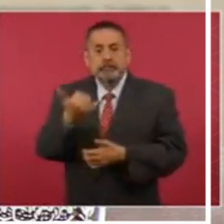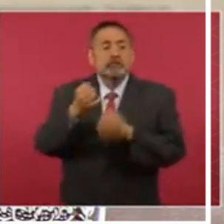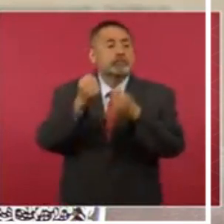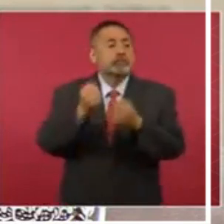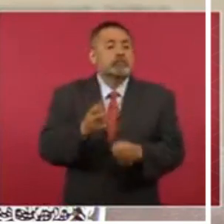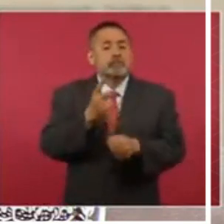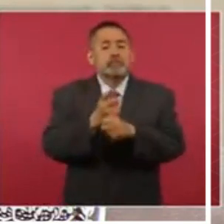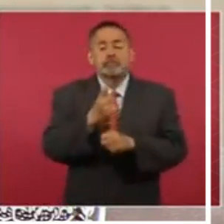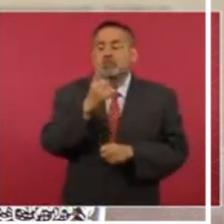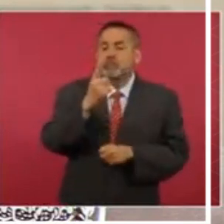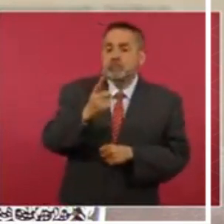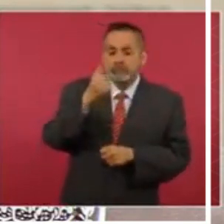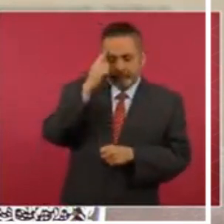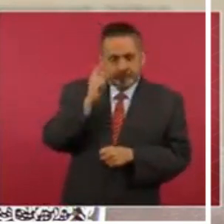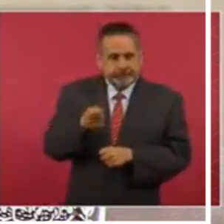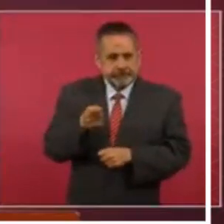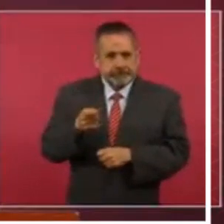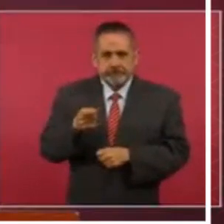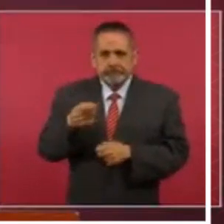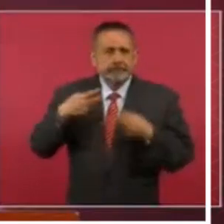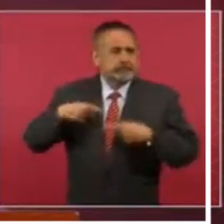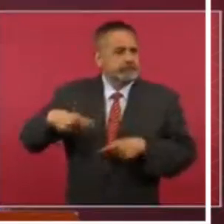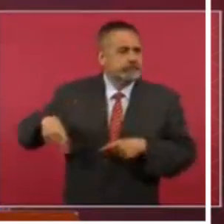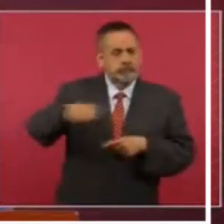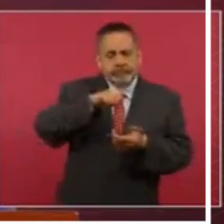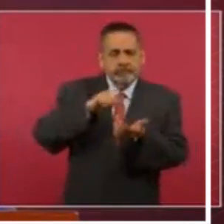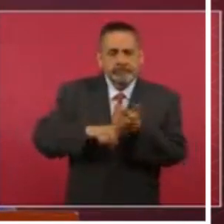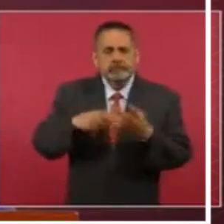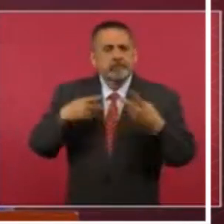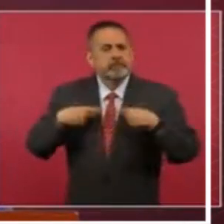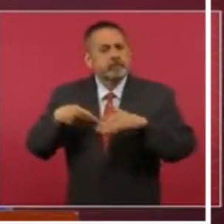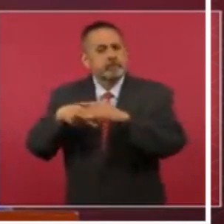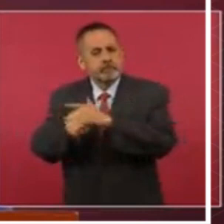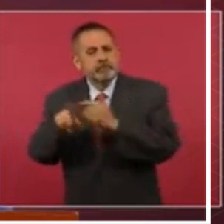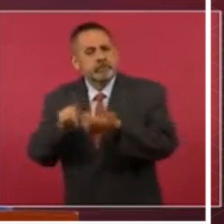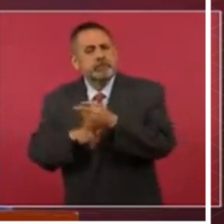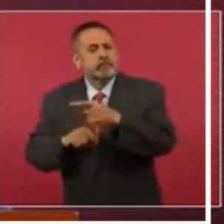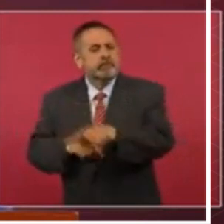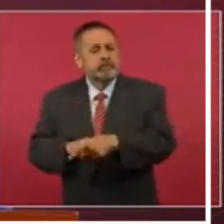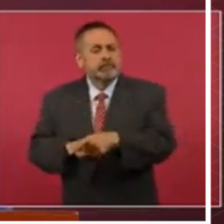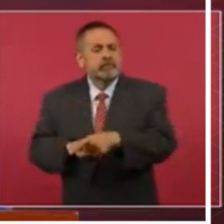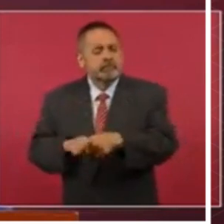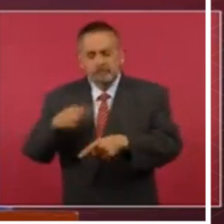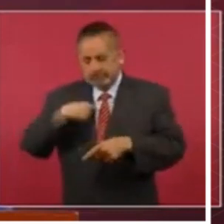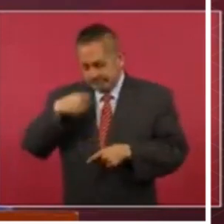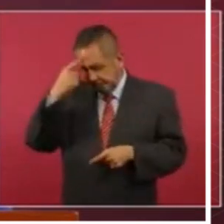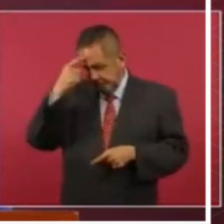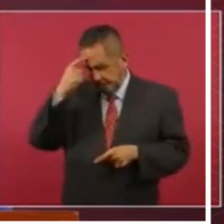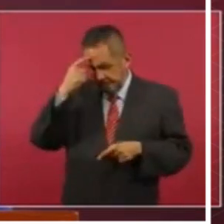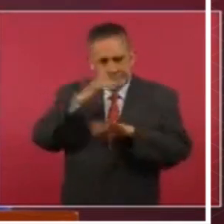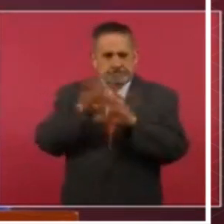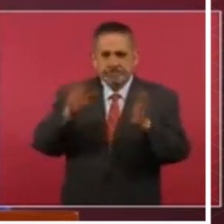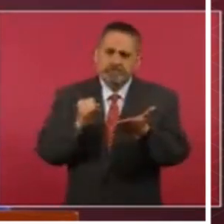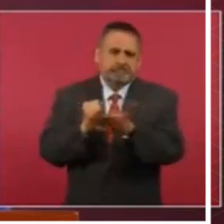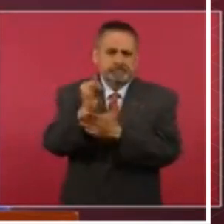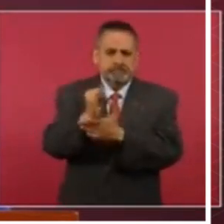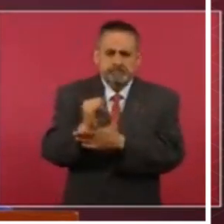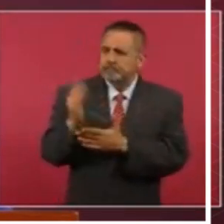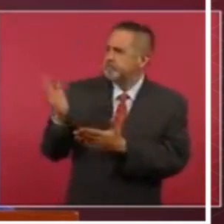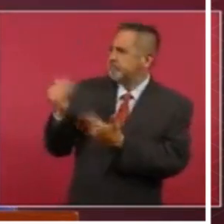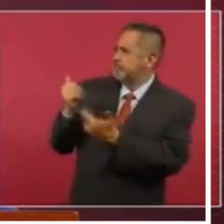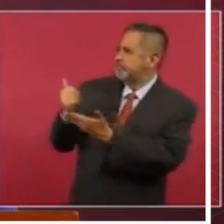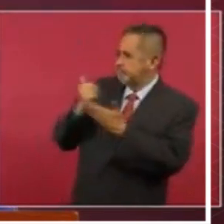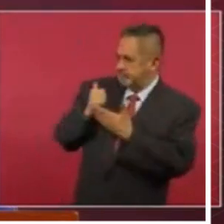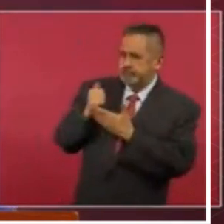y sobre todo la preocupación de la ciudadanía, de los usuarios del metro, hemos tomado la decisión de pedir este apoyo,